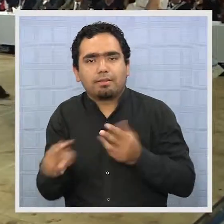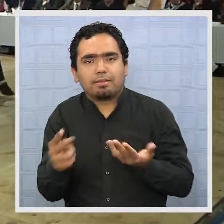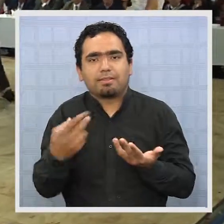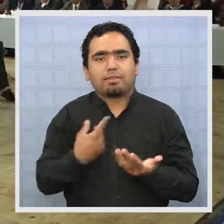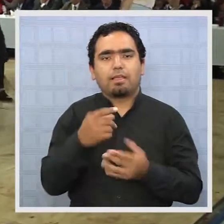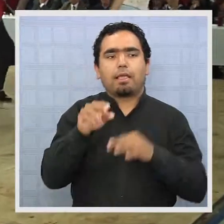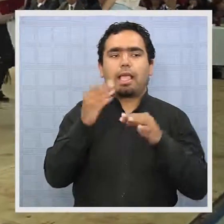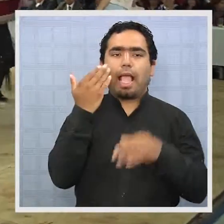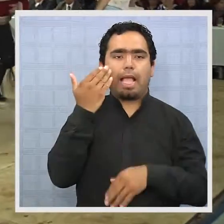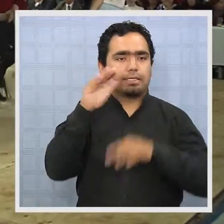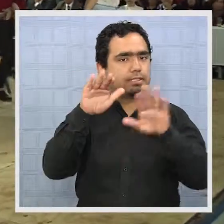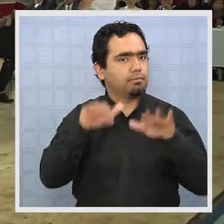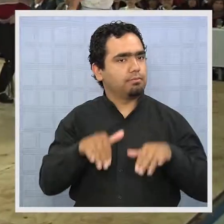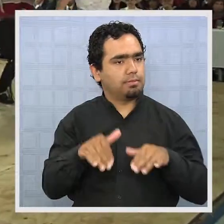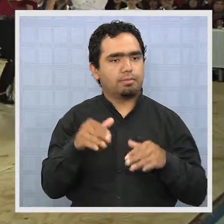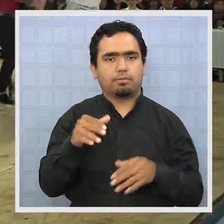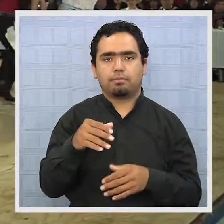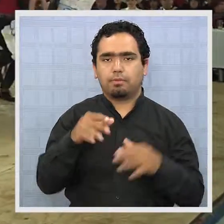condiciones similares.